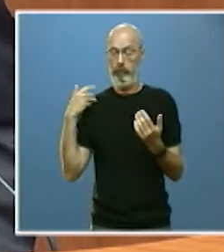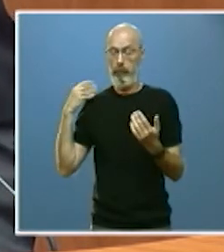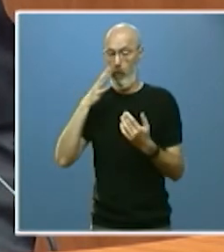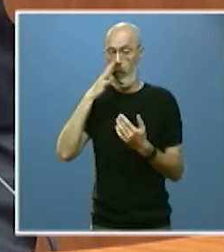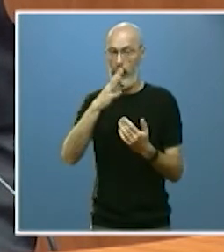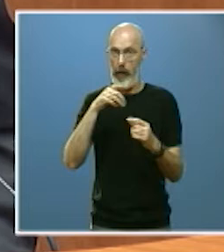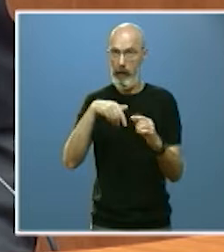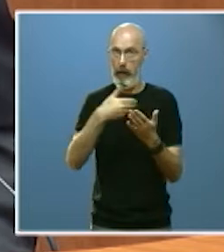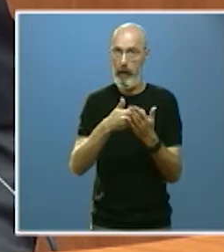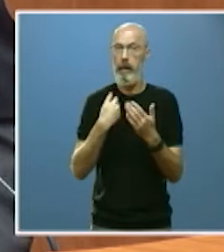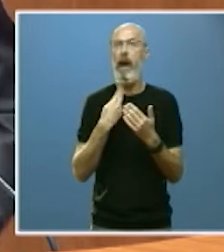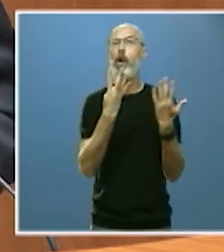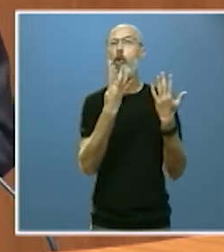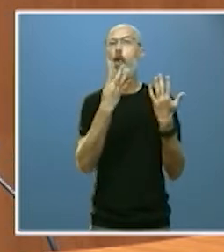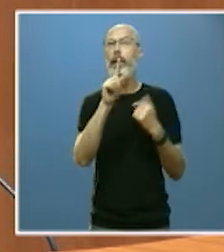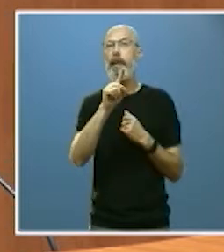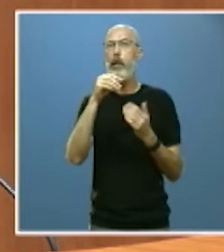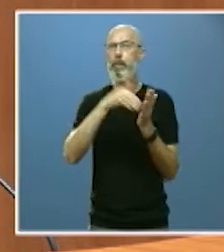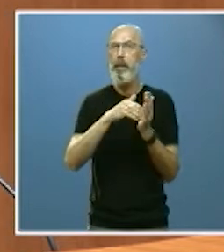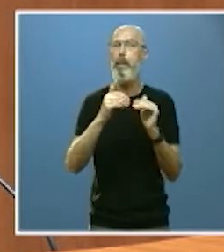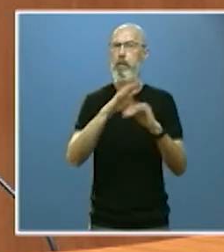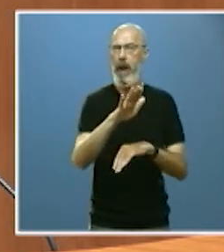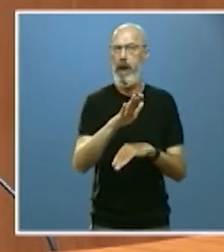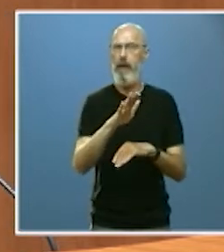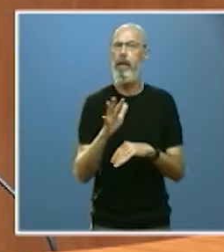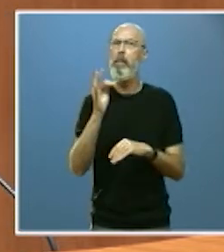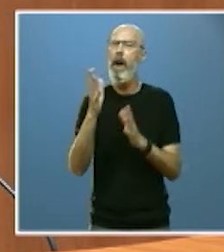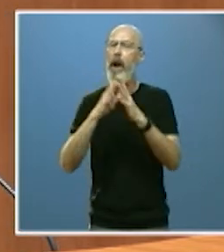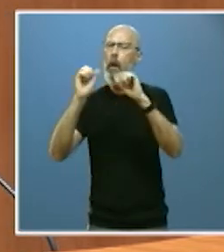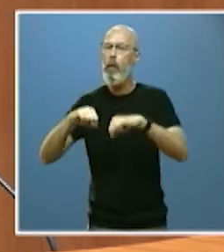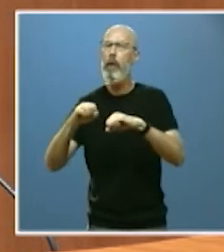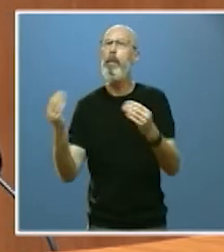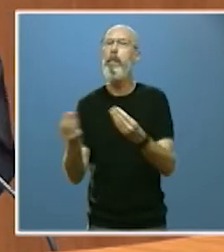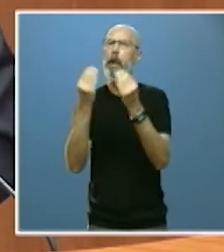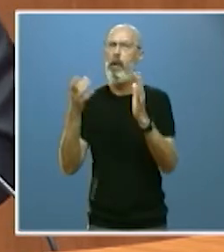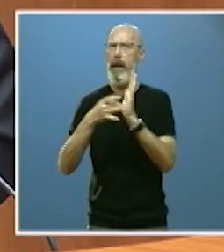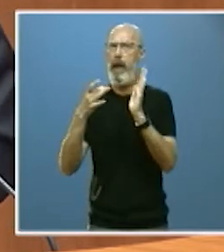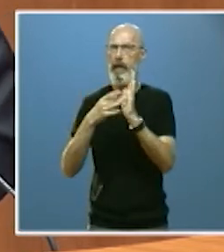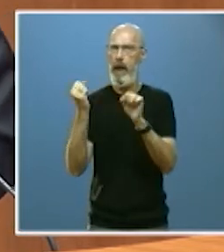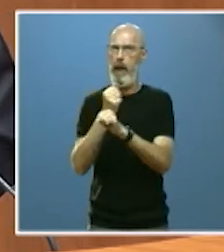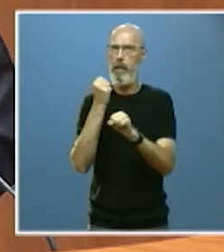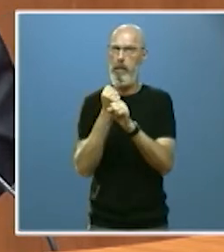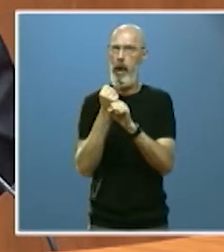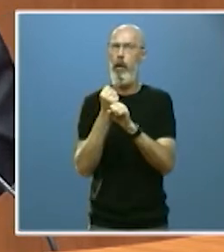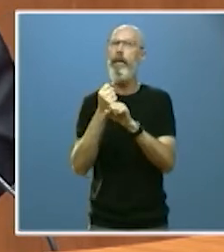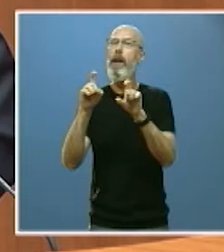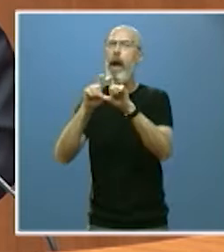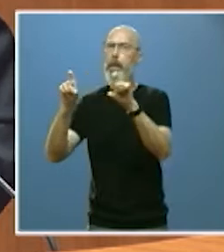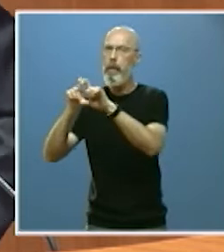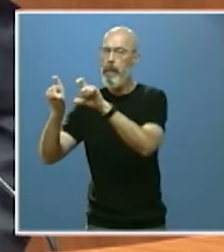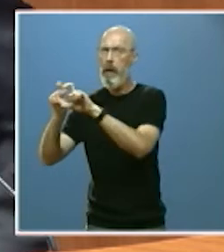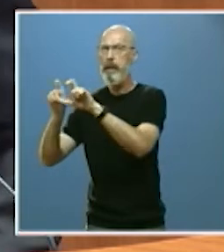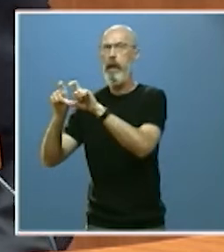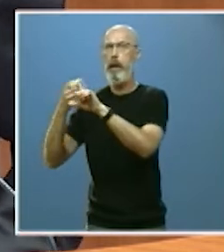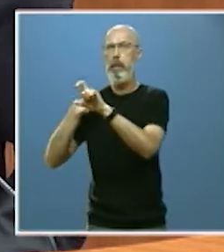91.000 y se han pactado también medidas para mejorar la calidad en el empleo de las empresas con las que la Junta